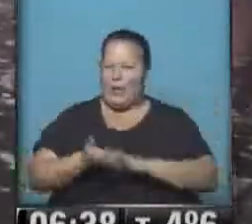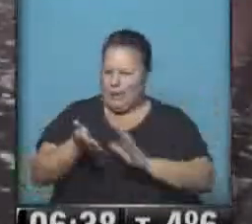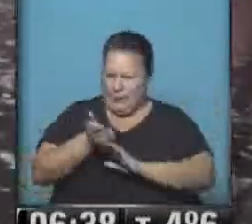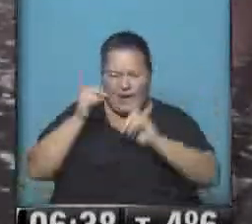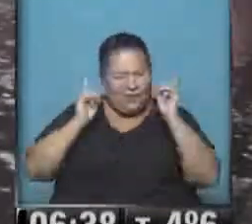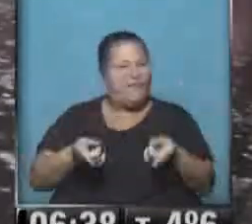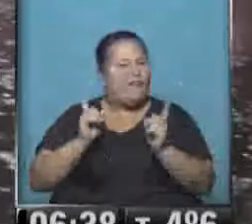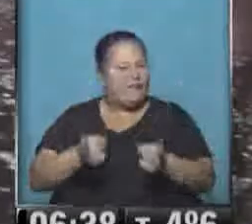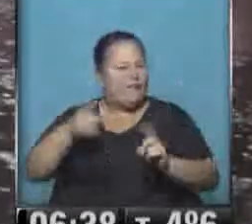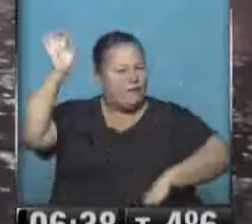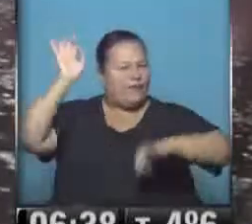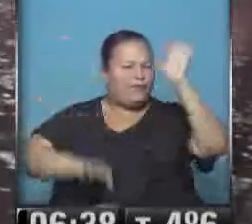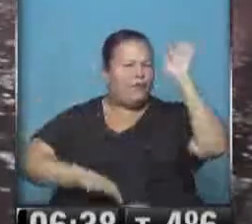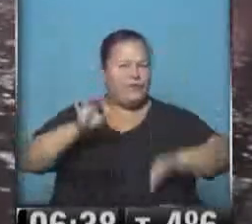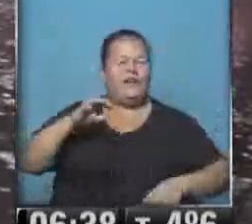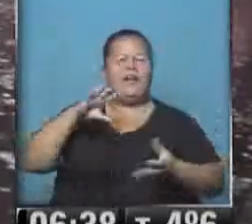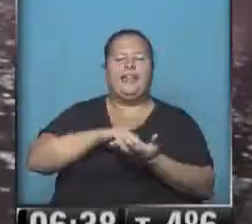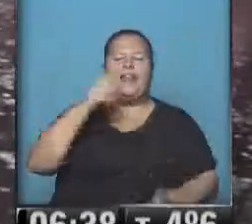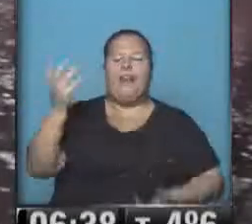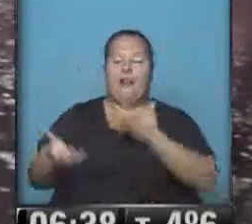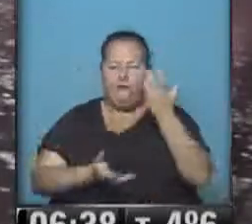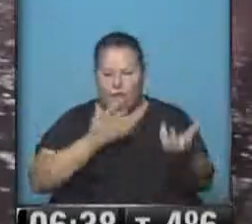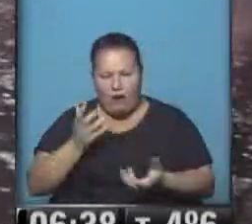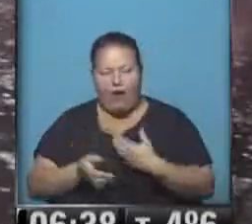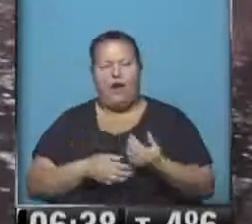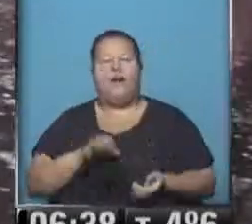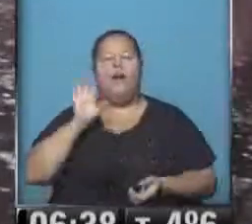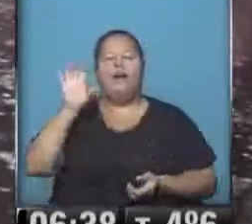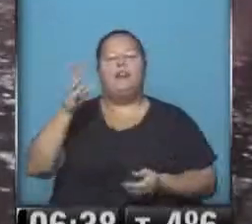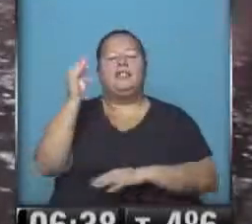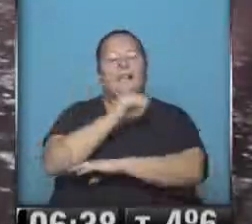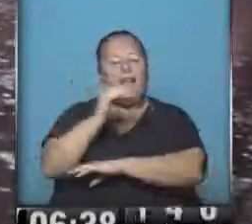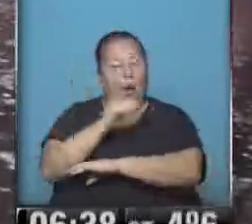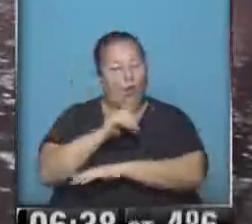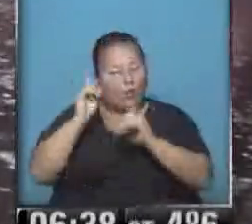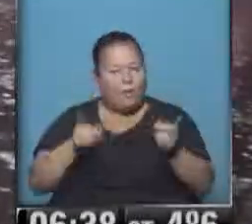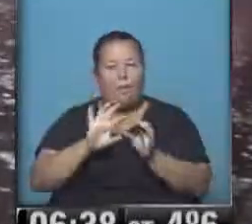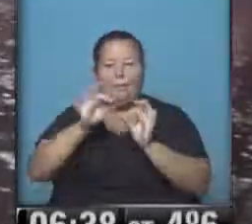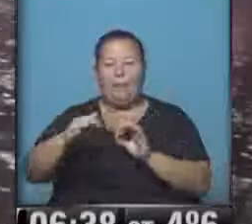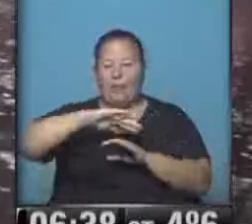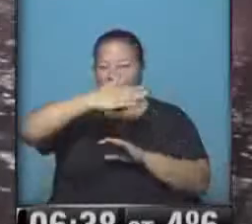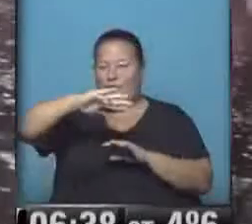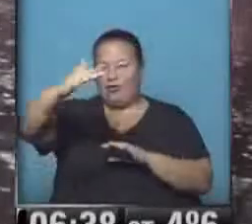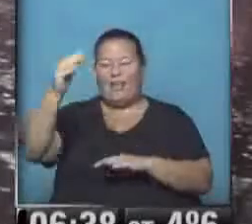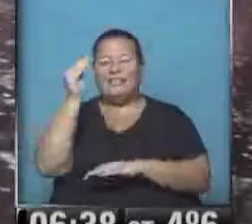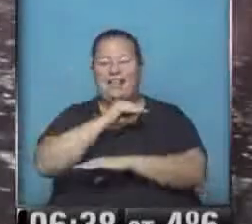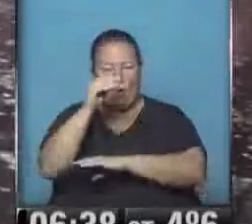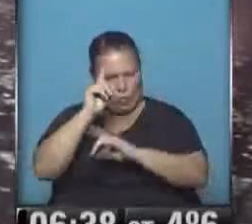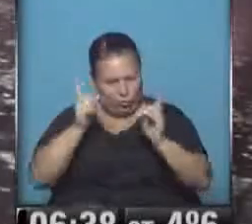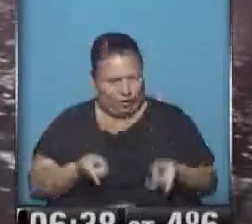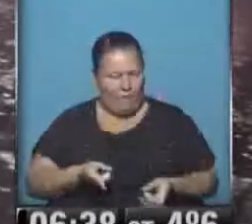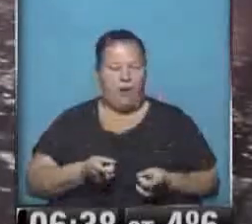seguir nevando, justamente en Tierra del Fuego. La provincia de Santa Cruz, pegadito a la cordillera ahí de Santa Cruz también.